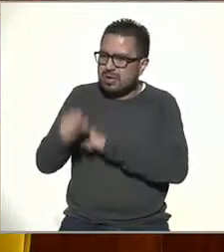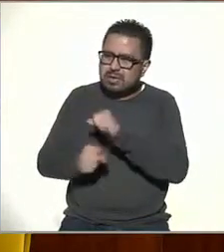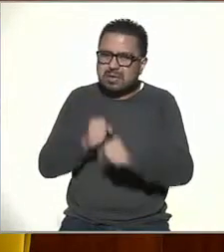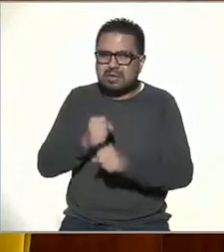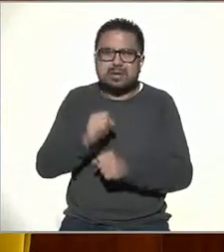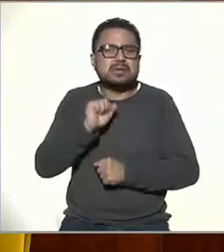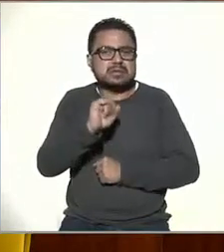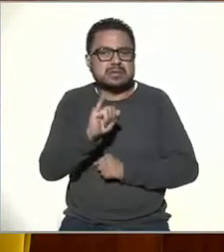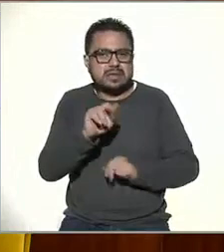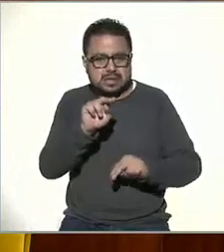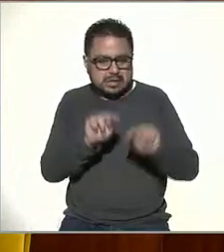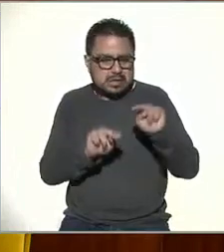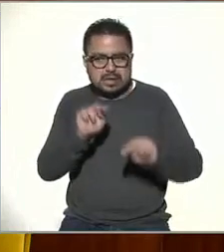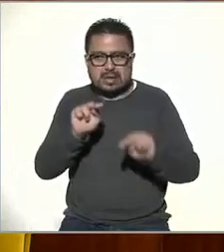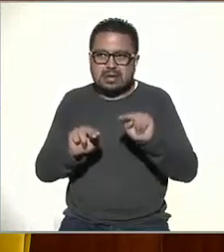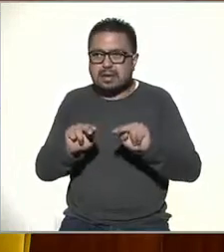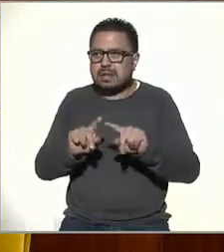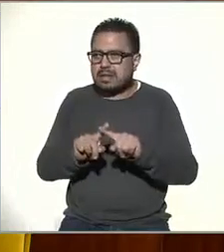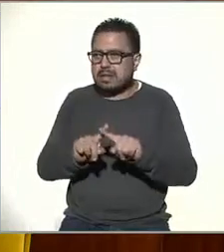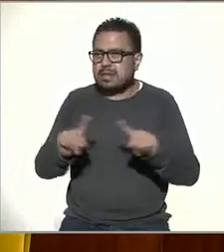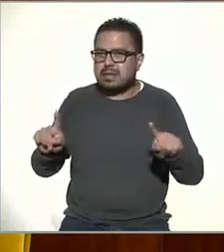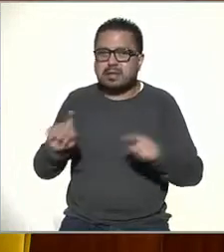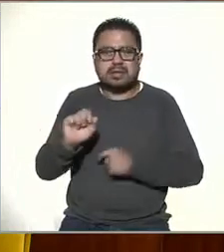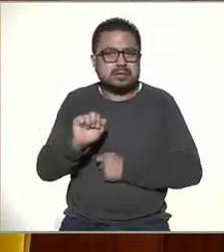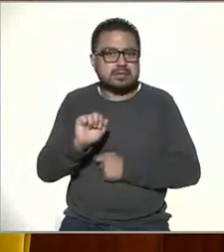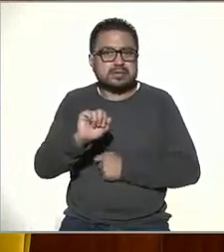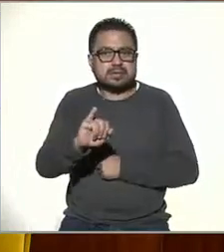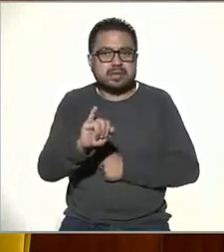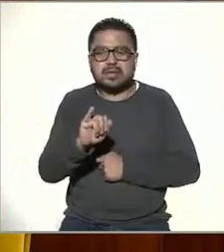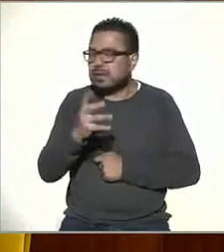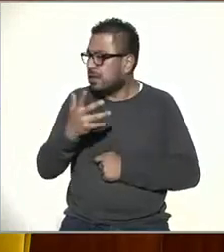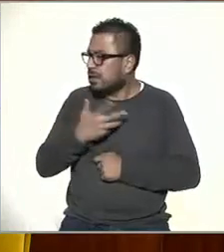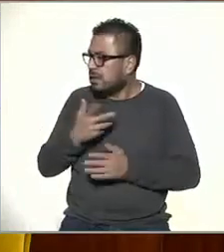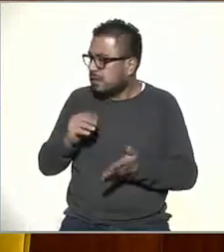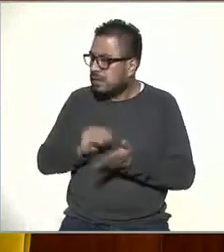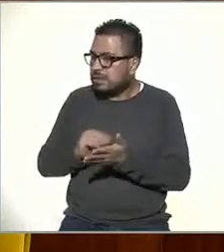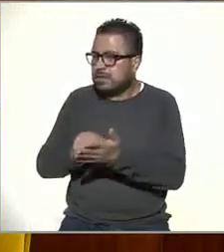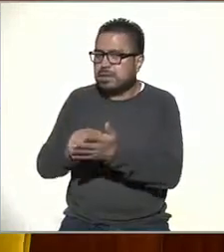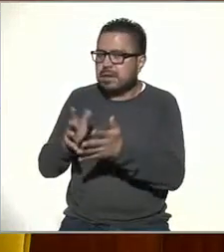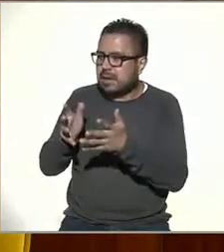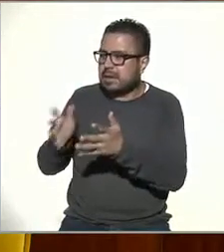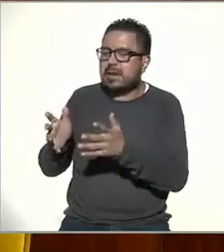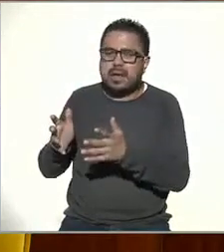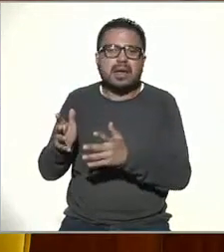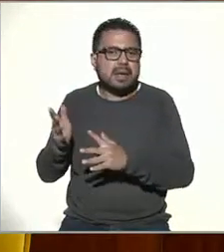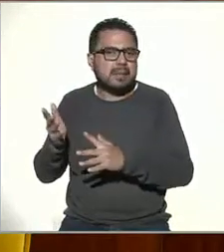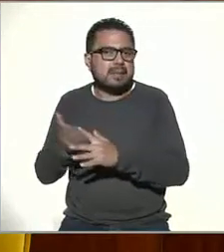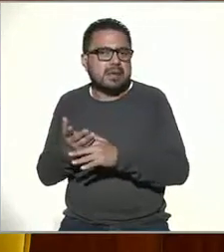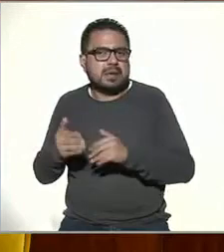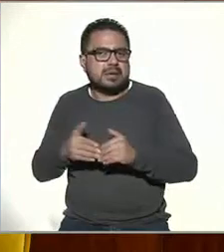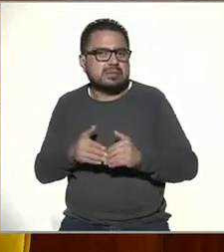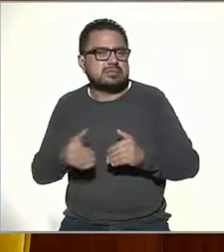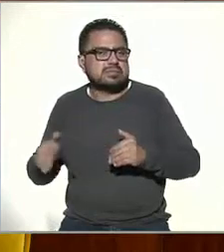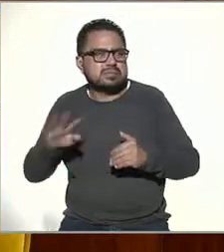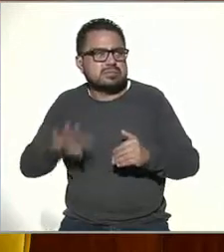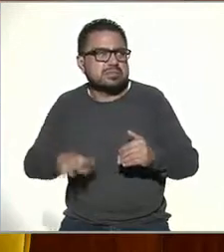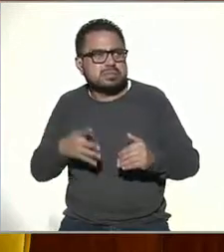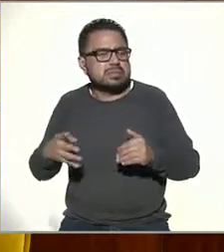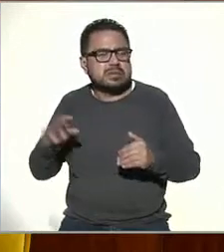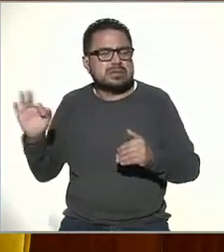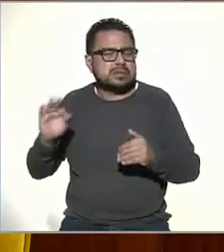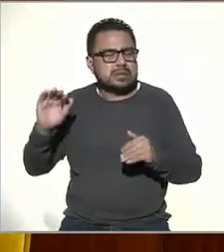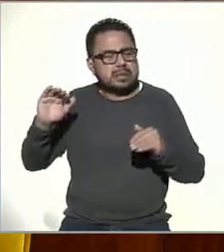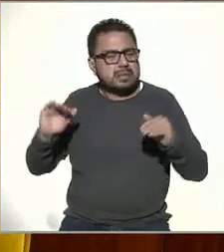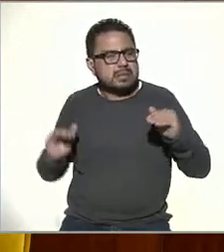sí los niveles son diferentes. Sí estamos ahí a mitad de tabla, si no es que un poco más abajo